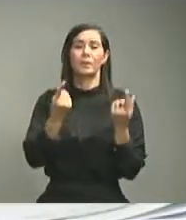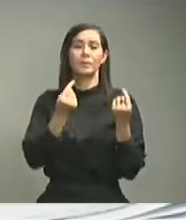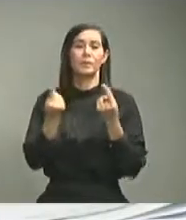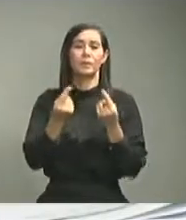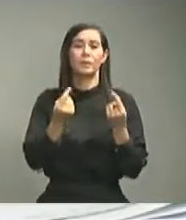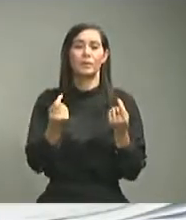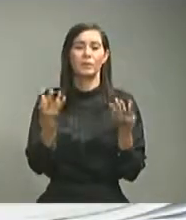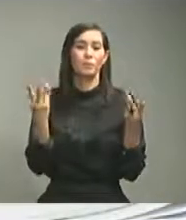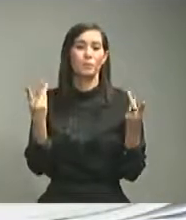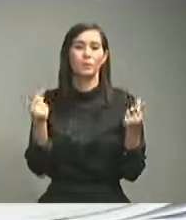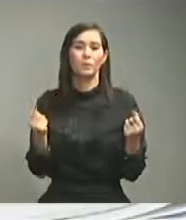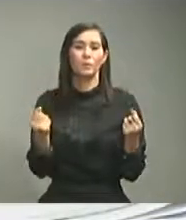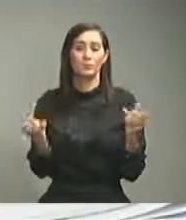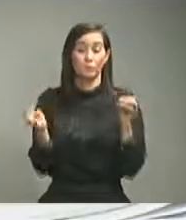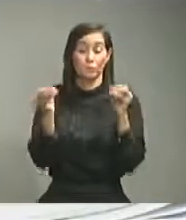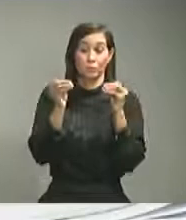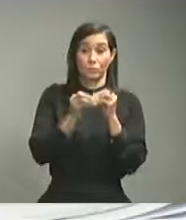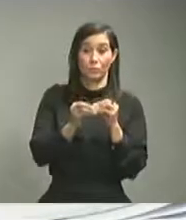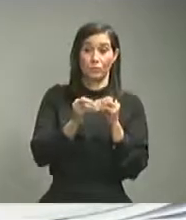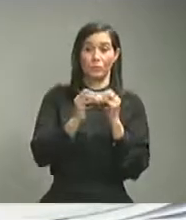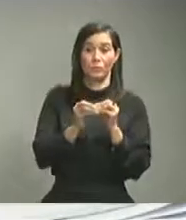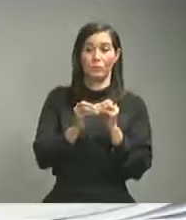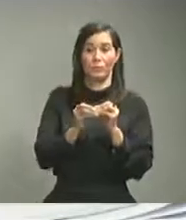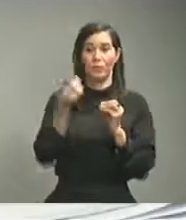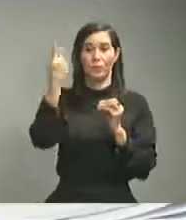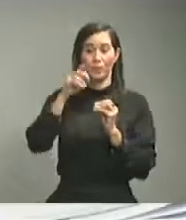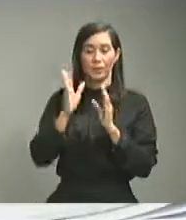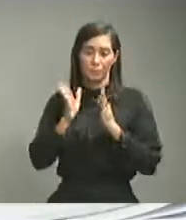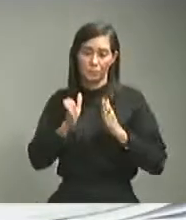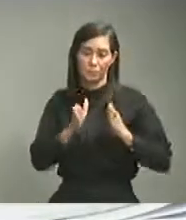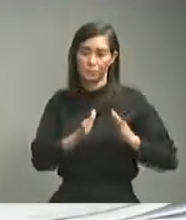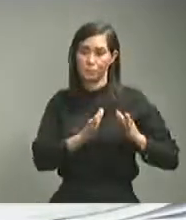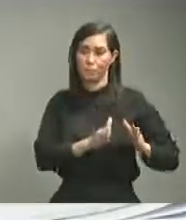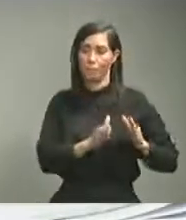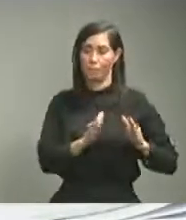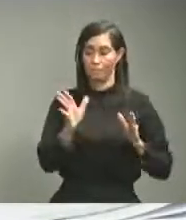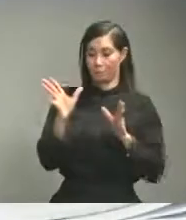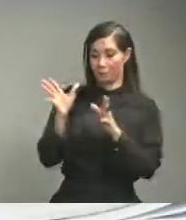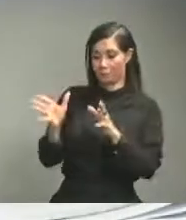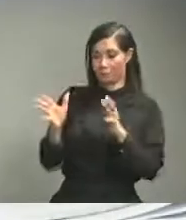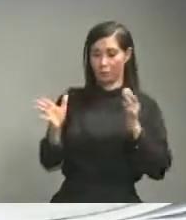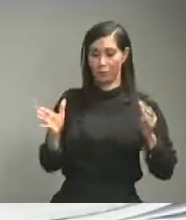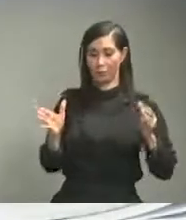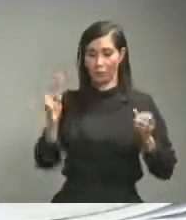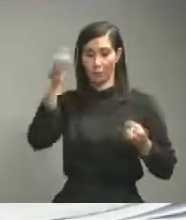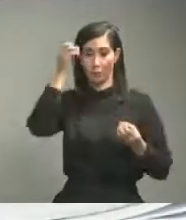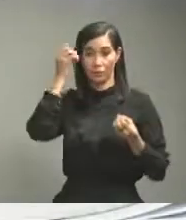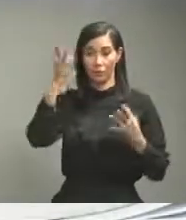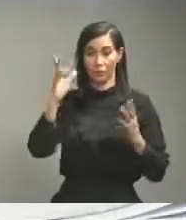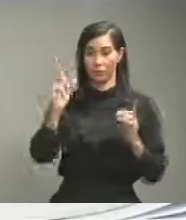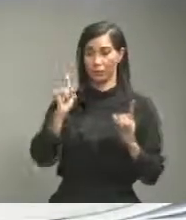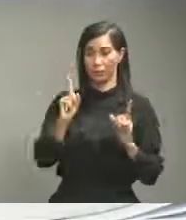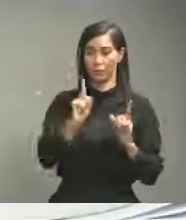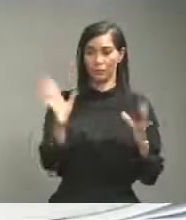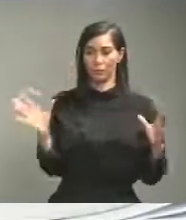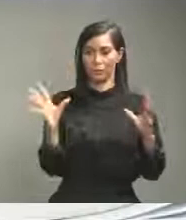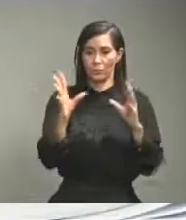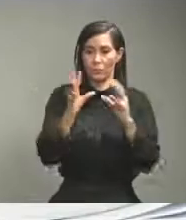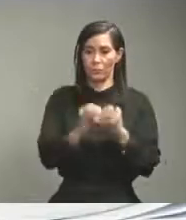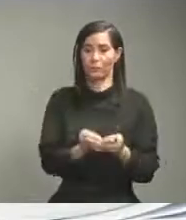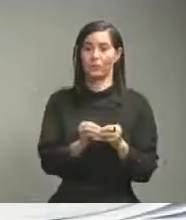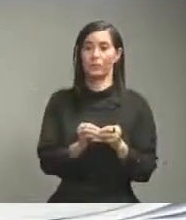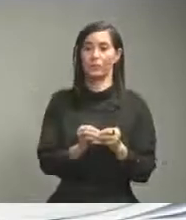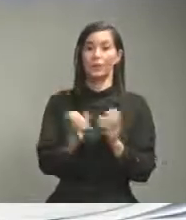de las estadísticas por eso es que estamos preparando vías alternas de información para que se hagan cruces